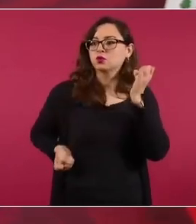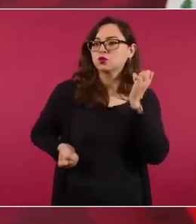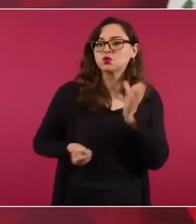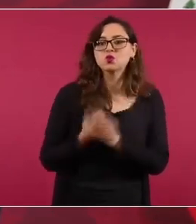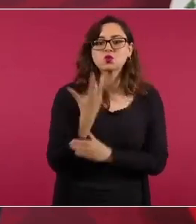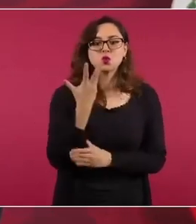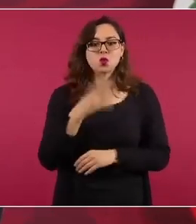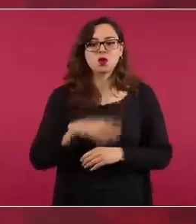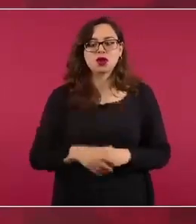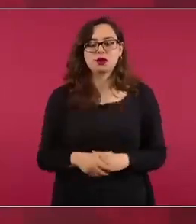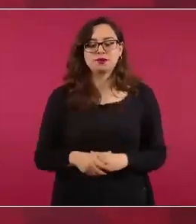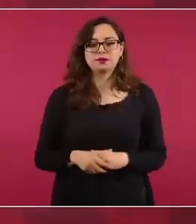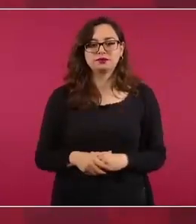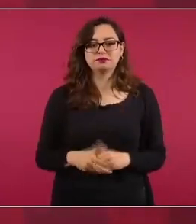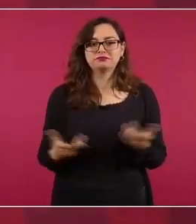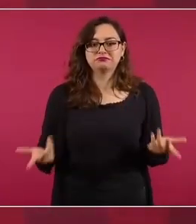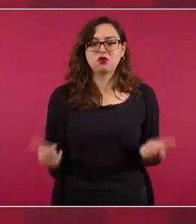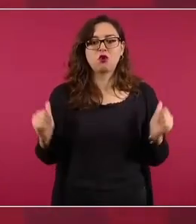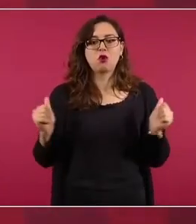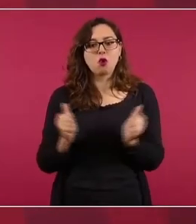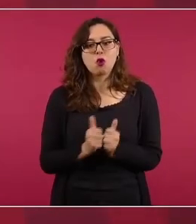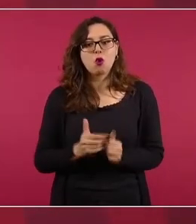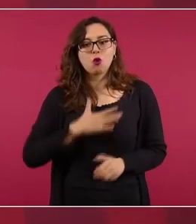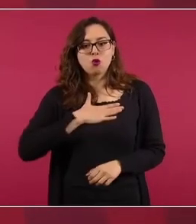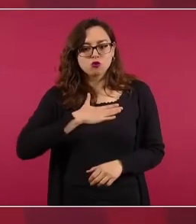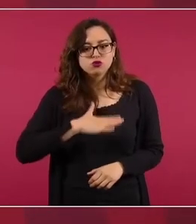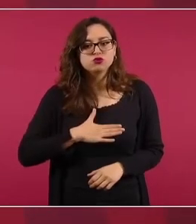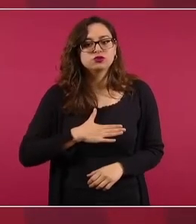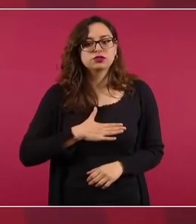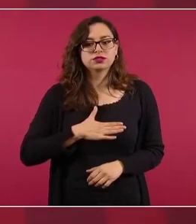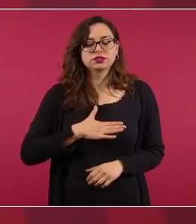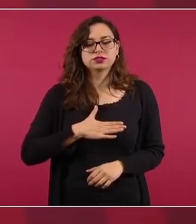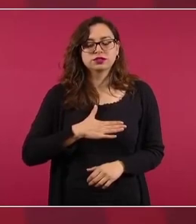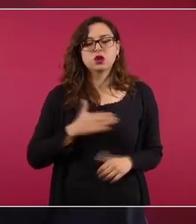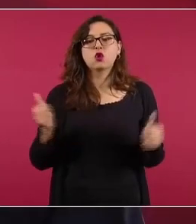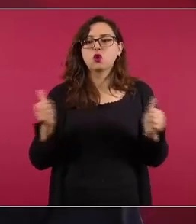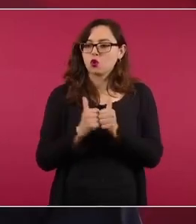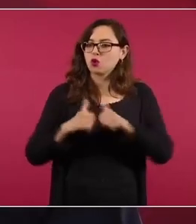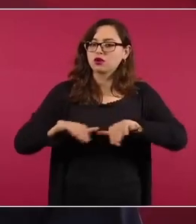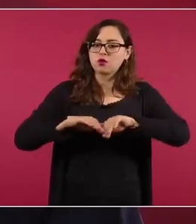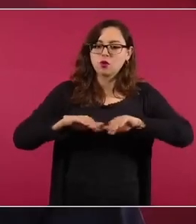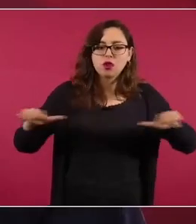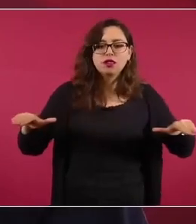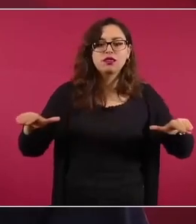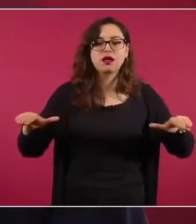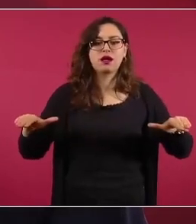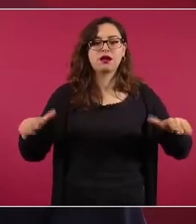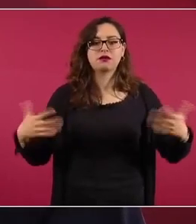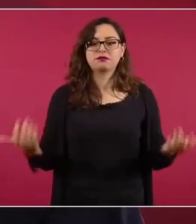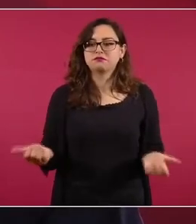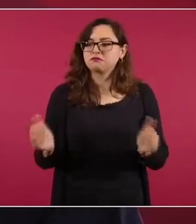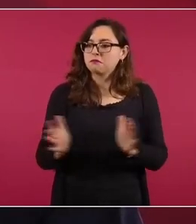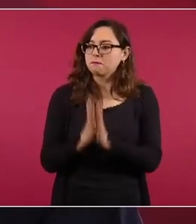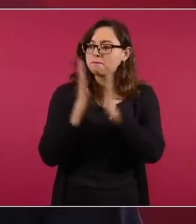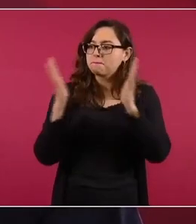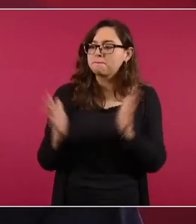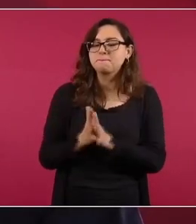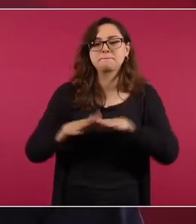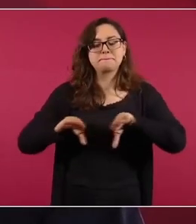sustentado en la justicia en la igualdad en la democracia